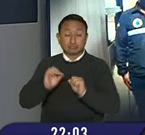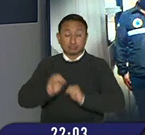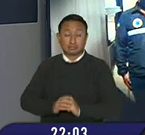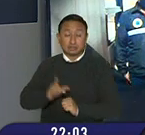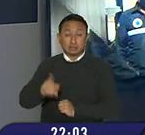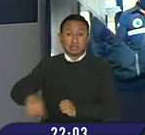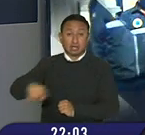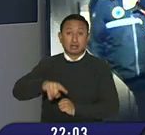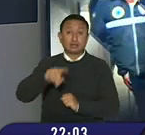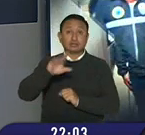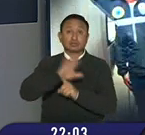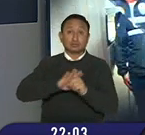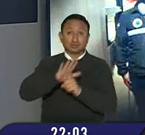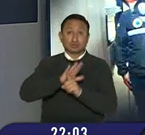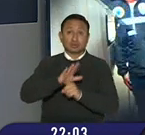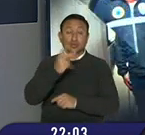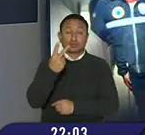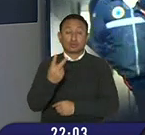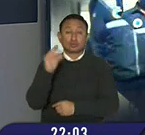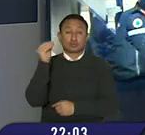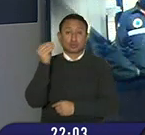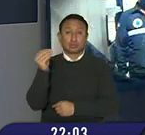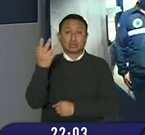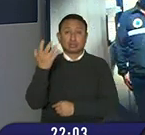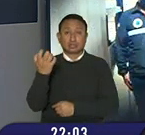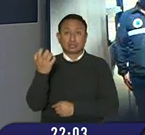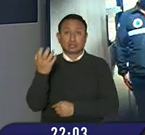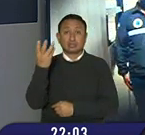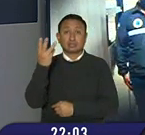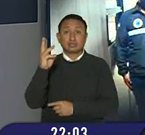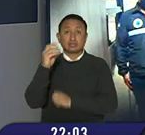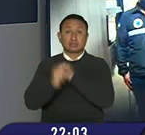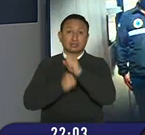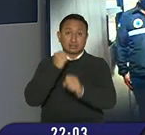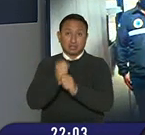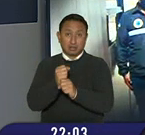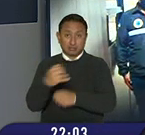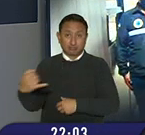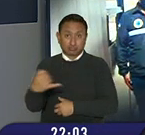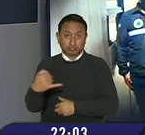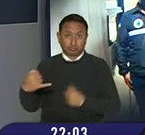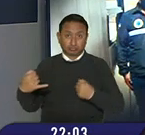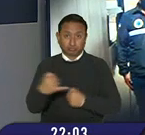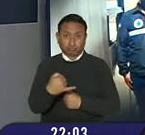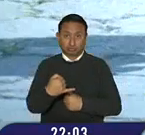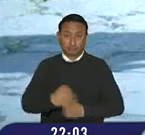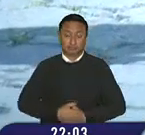supuesta agresión sexual a dos adolescentes de 15 y 16 años de edad.